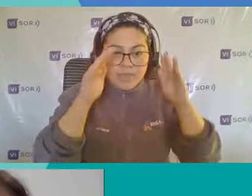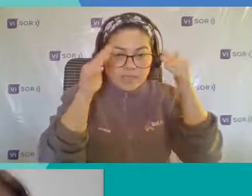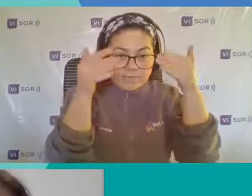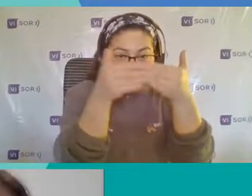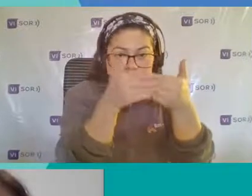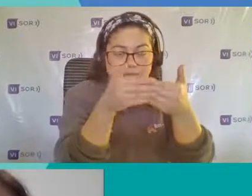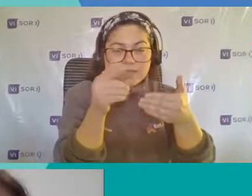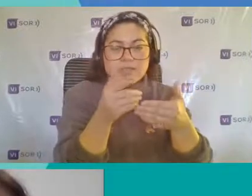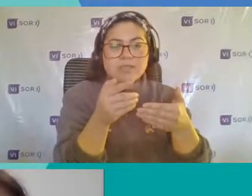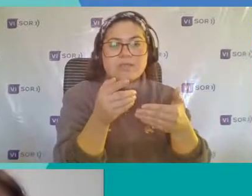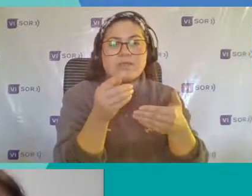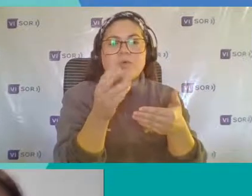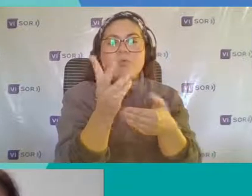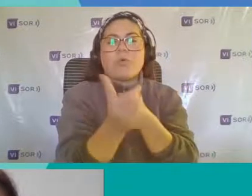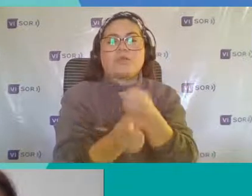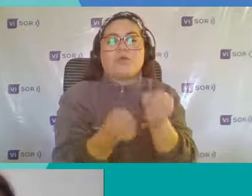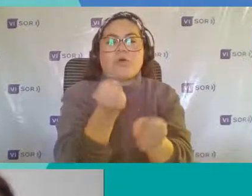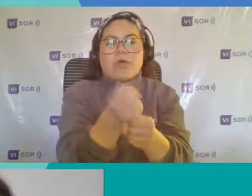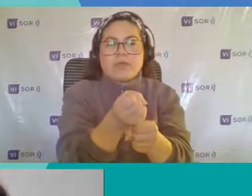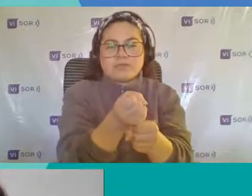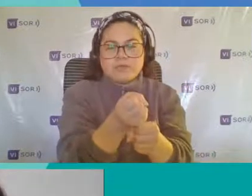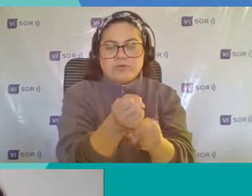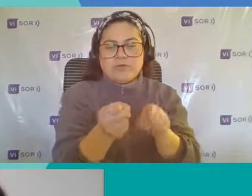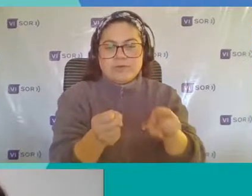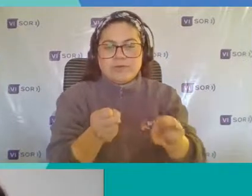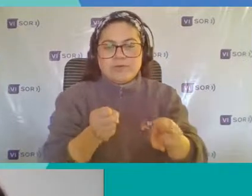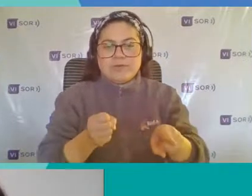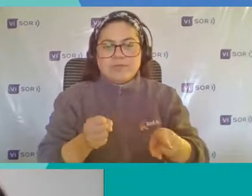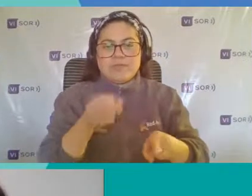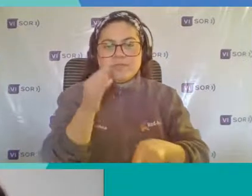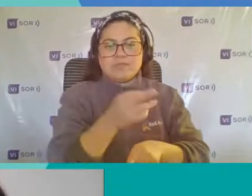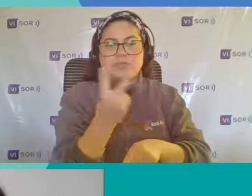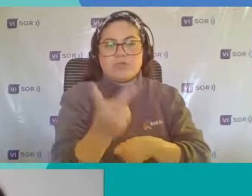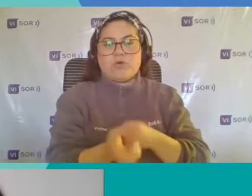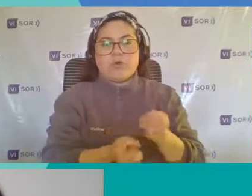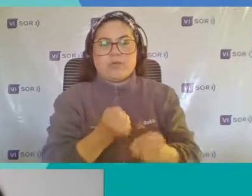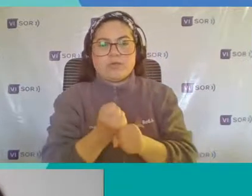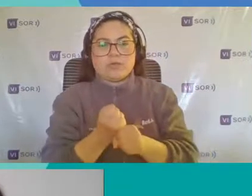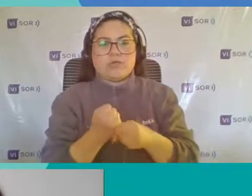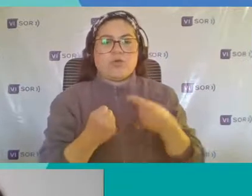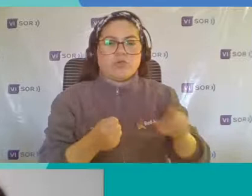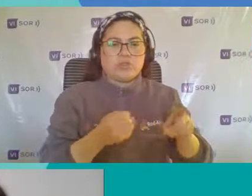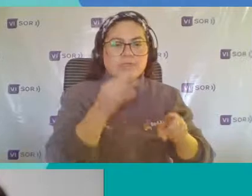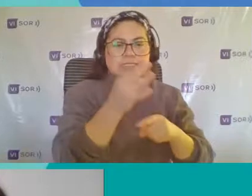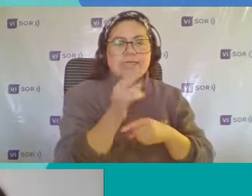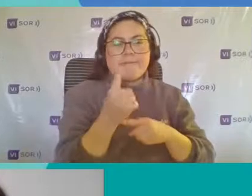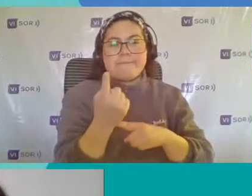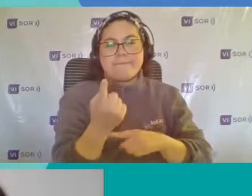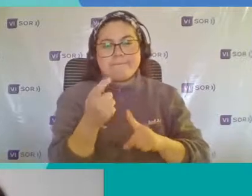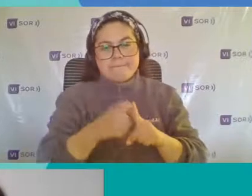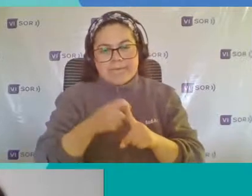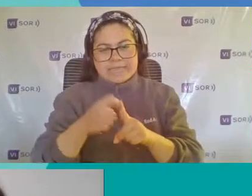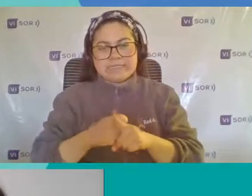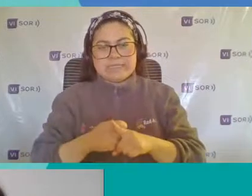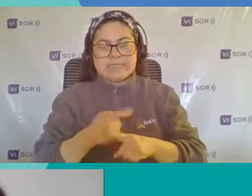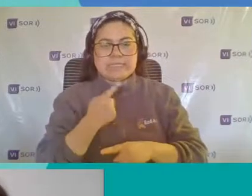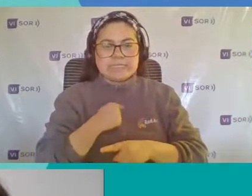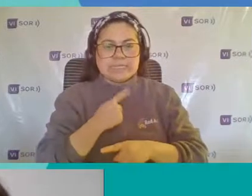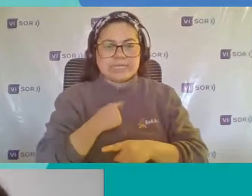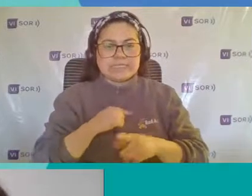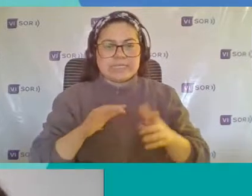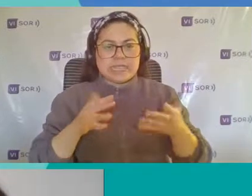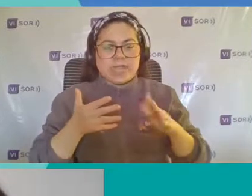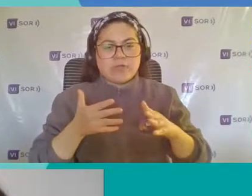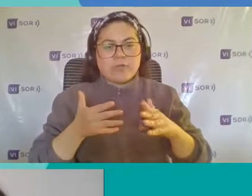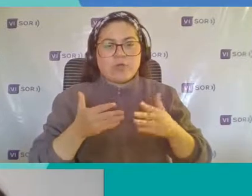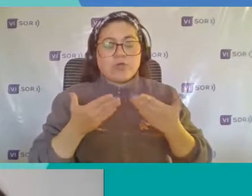Hay muchas preguntas Que están vinculadas A esto Algunos hablan De dos años Algunos hablan De meses Entonces sería súper interesante Que tú nos pudieses